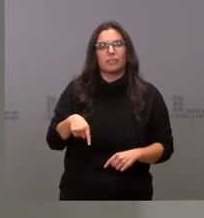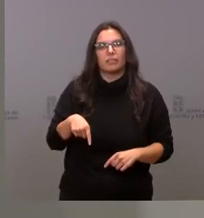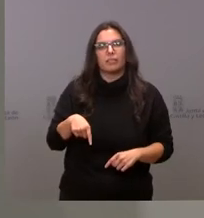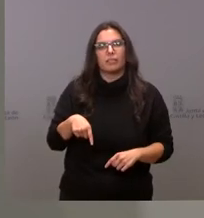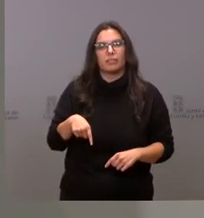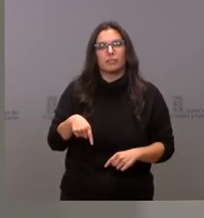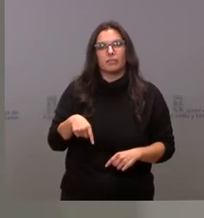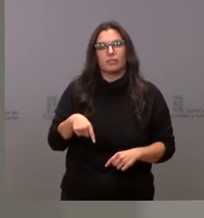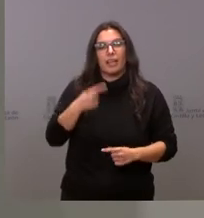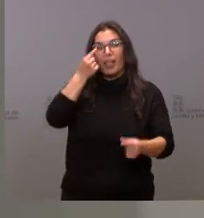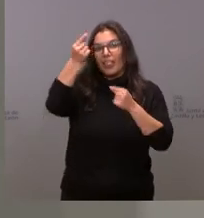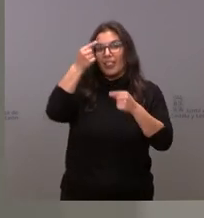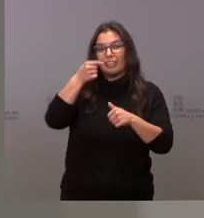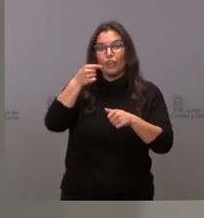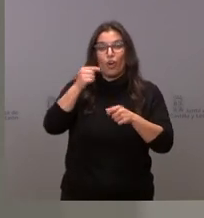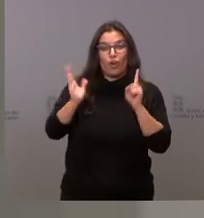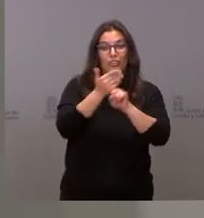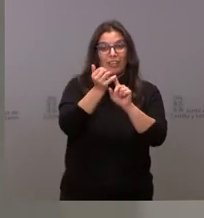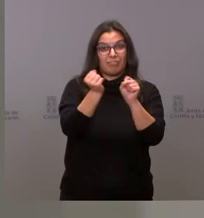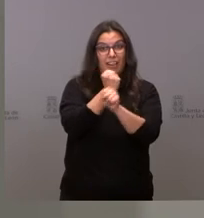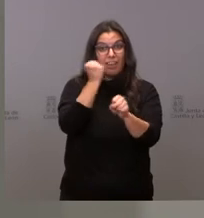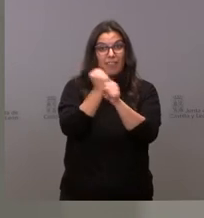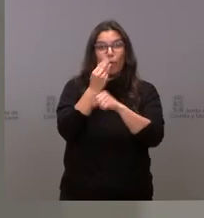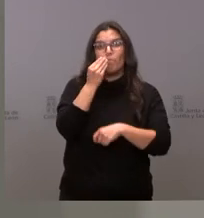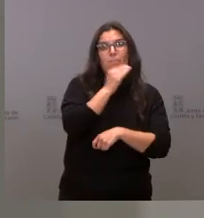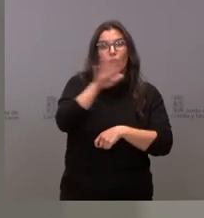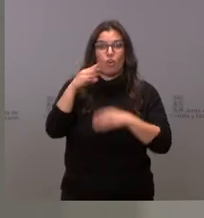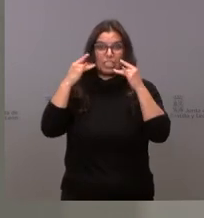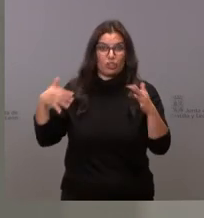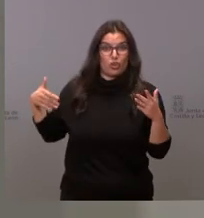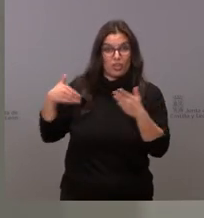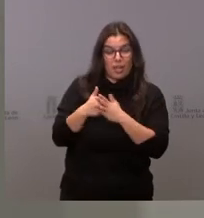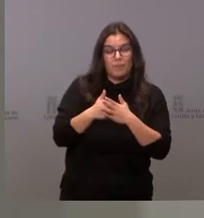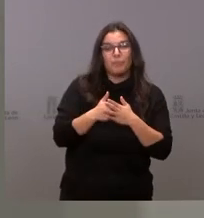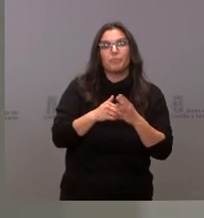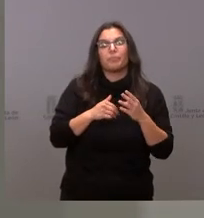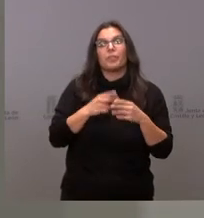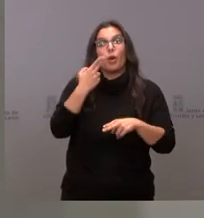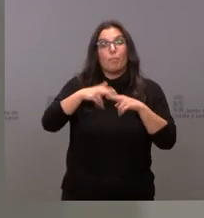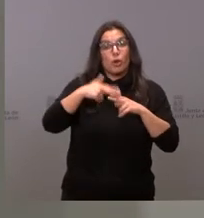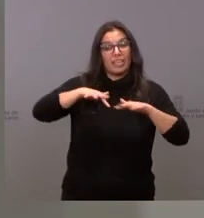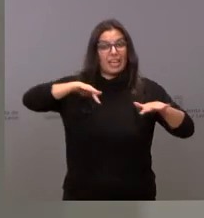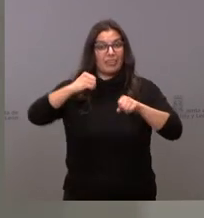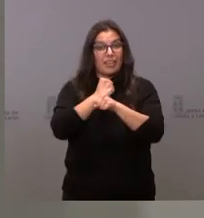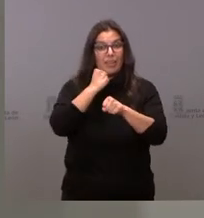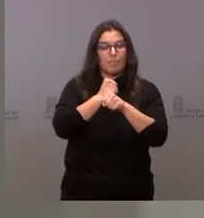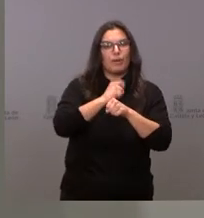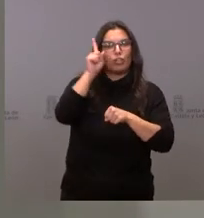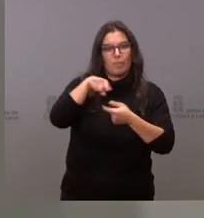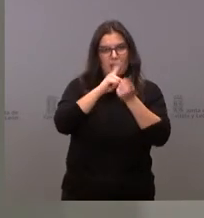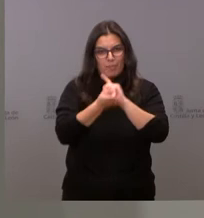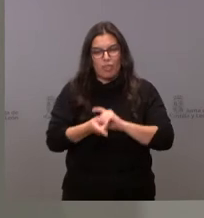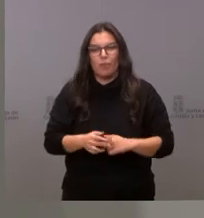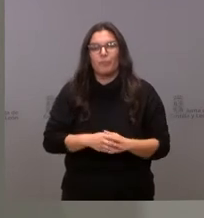las mejores cifras de empleo de la historia de nuestra comunidad cambiar nuestras políticas activas de empleo hemos